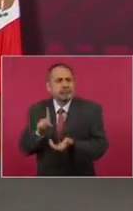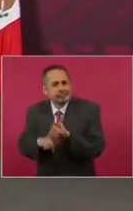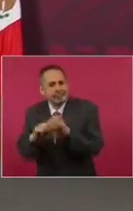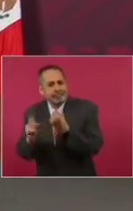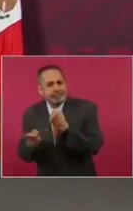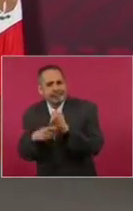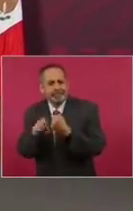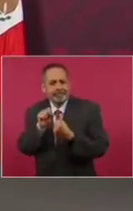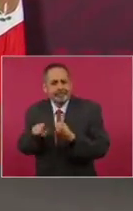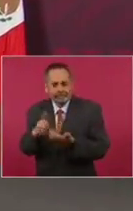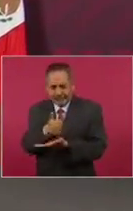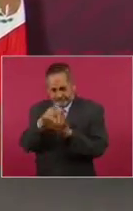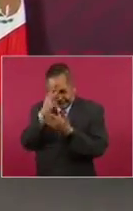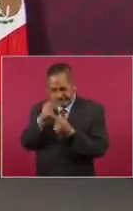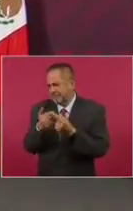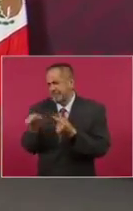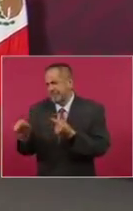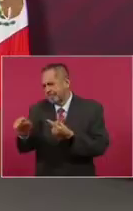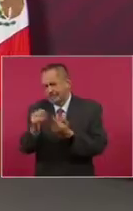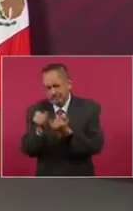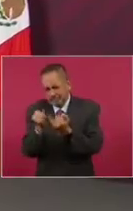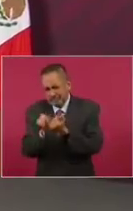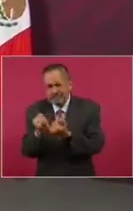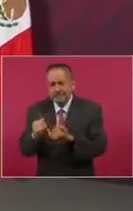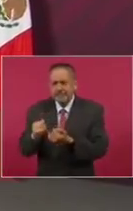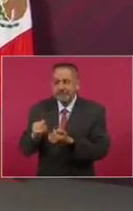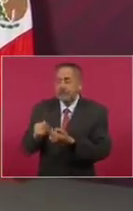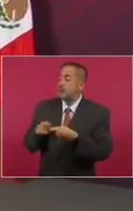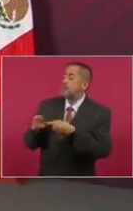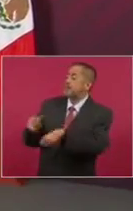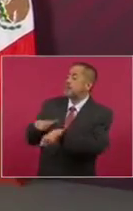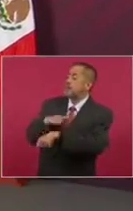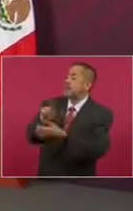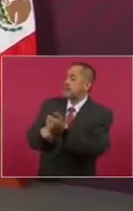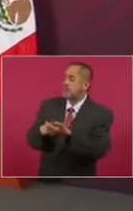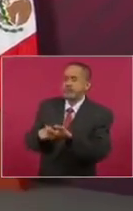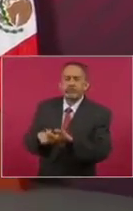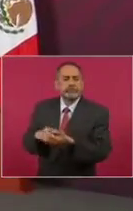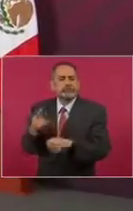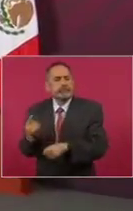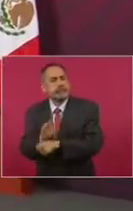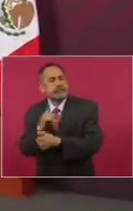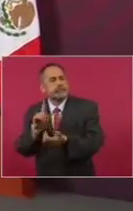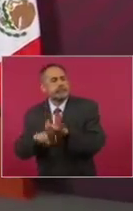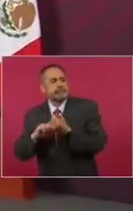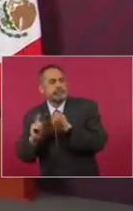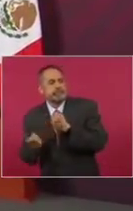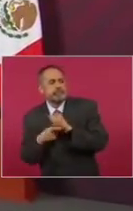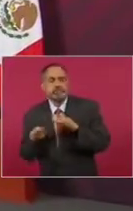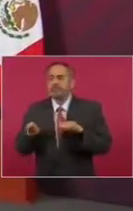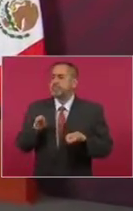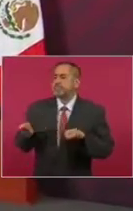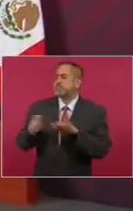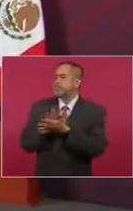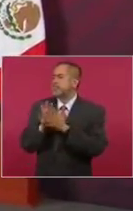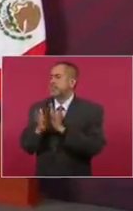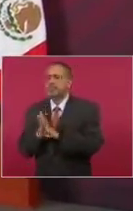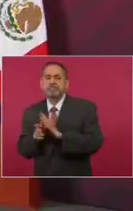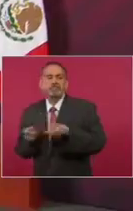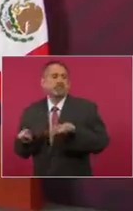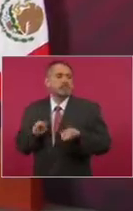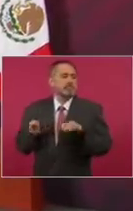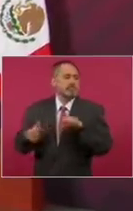otros eran manejados por